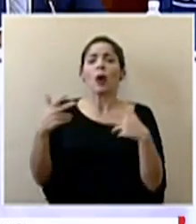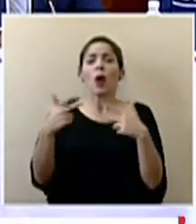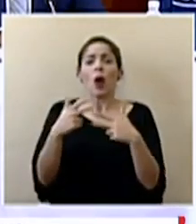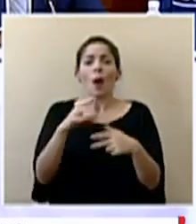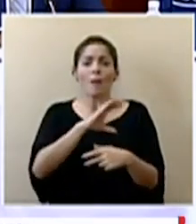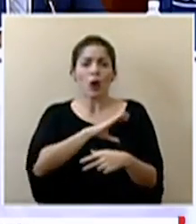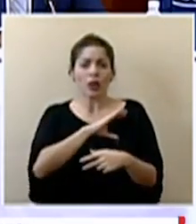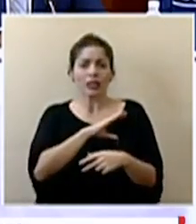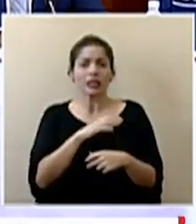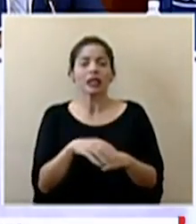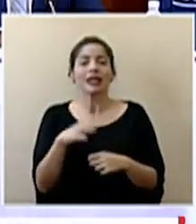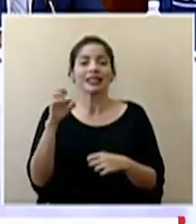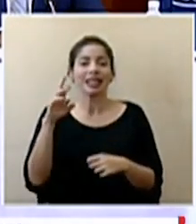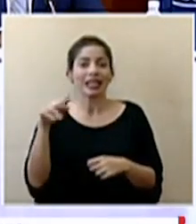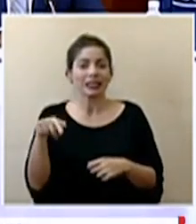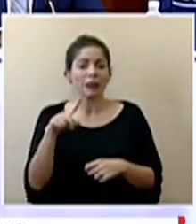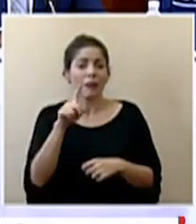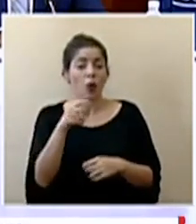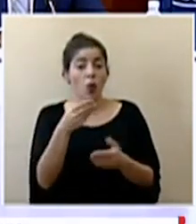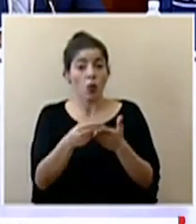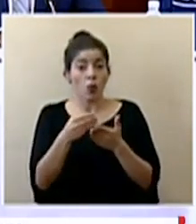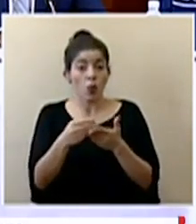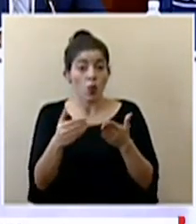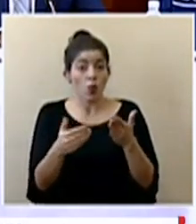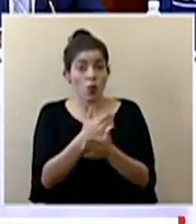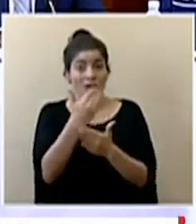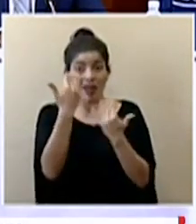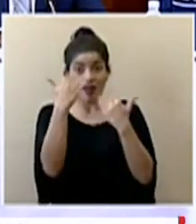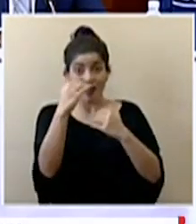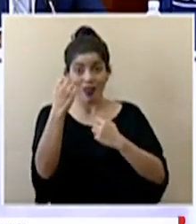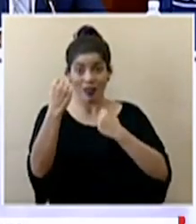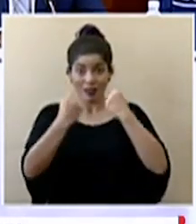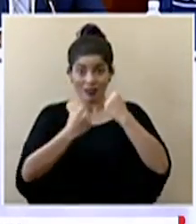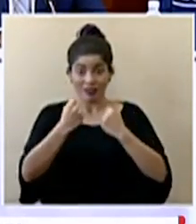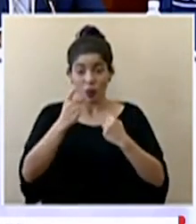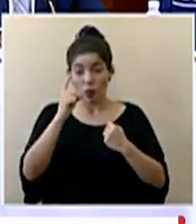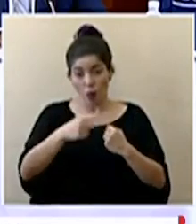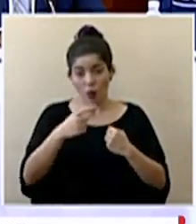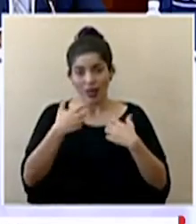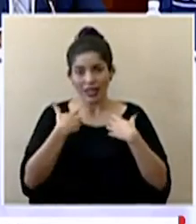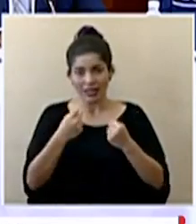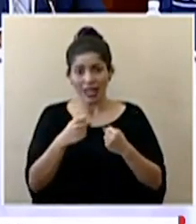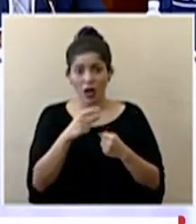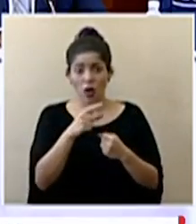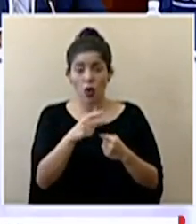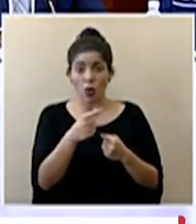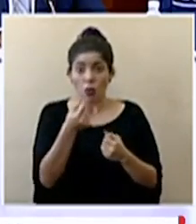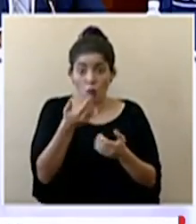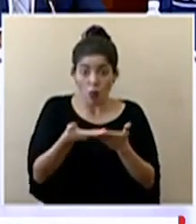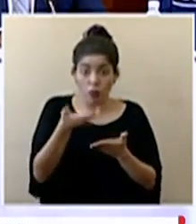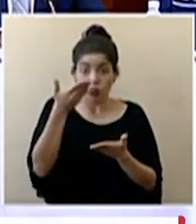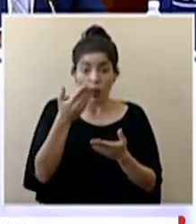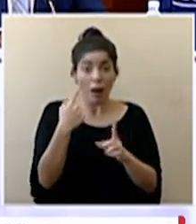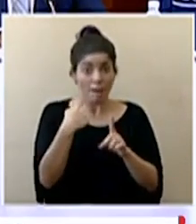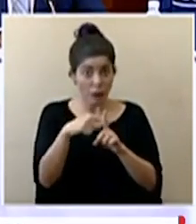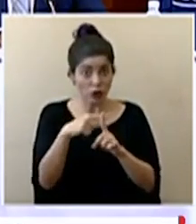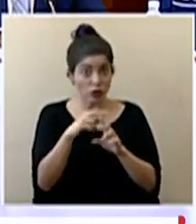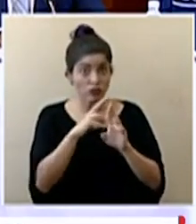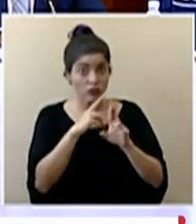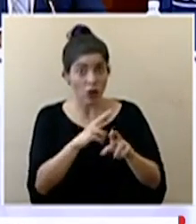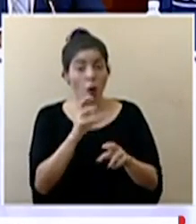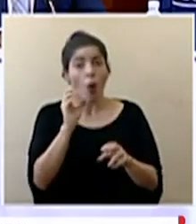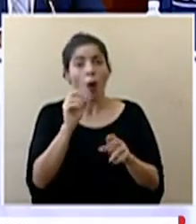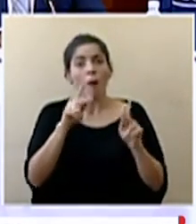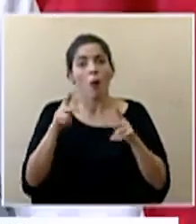Noticias nos consulta con este nuevo monto de la multa de restricción vehicular sanitaria se ha visto un resultado más positivo siguen los costarricenses y